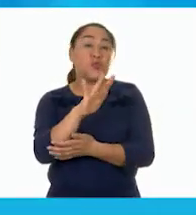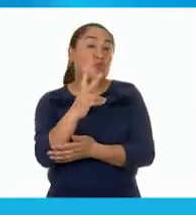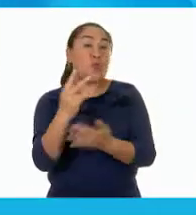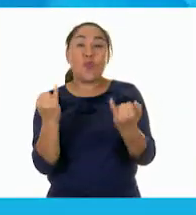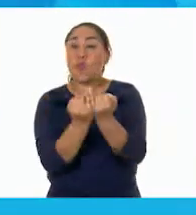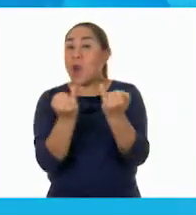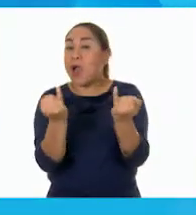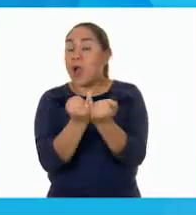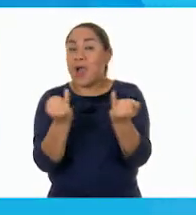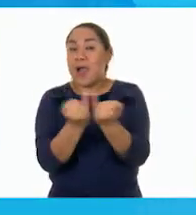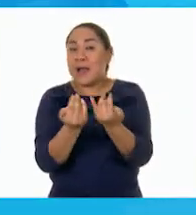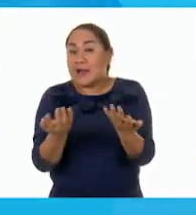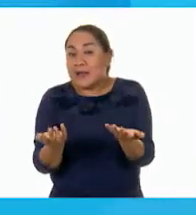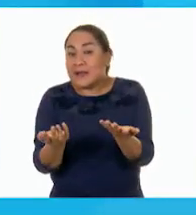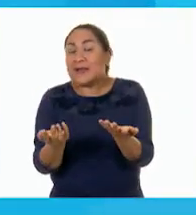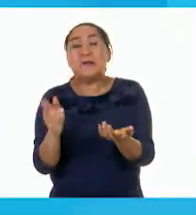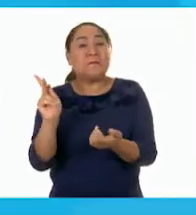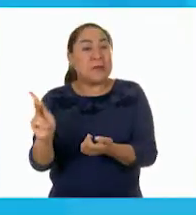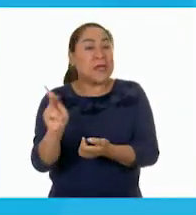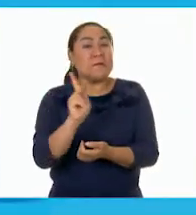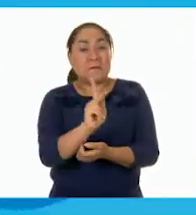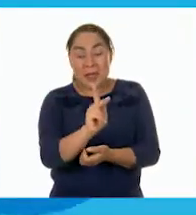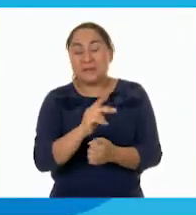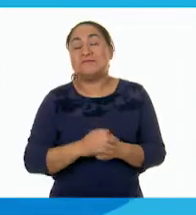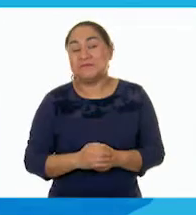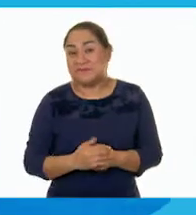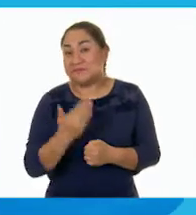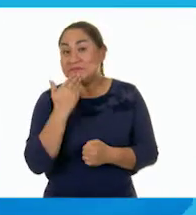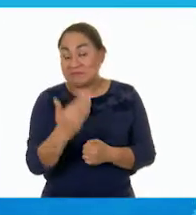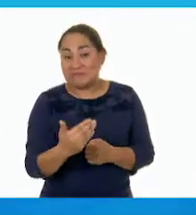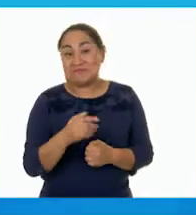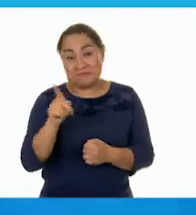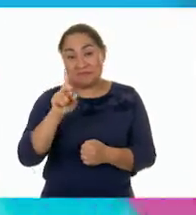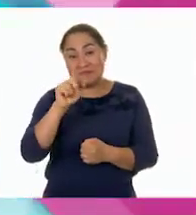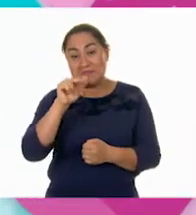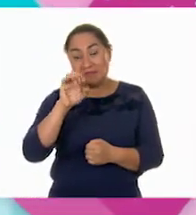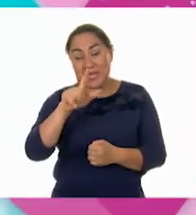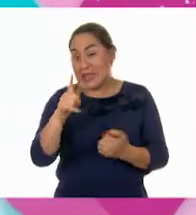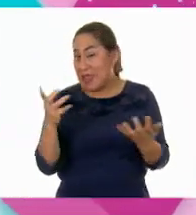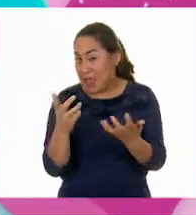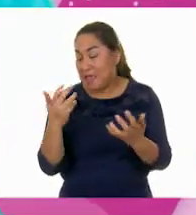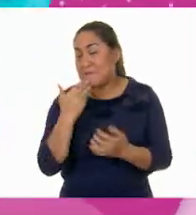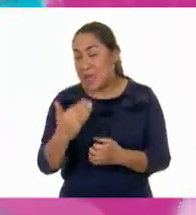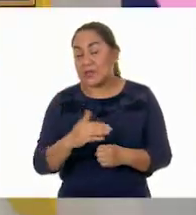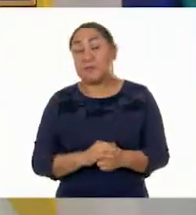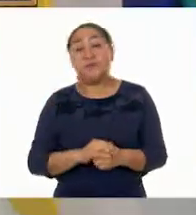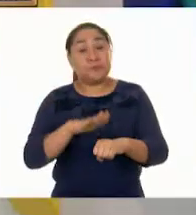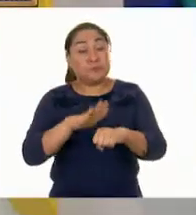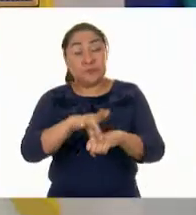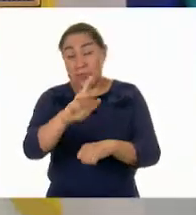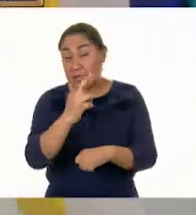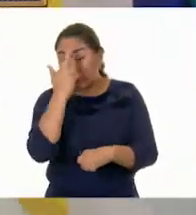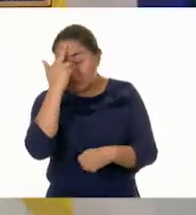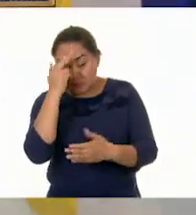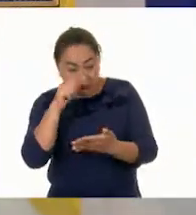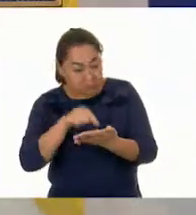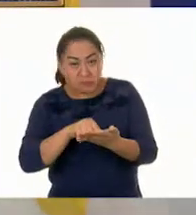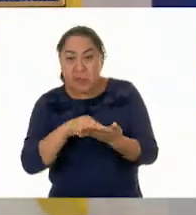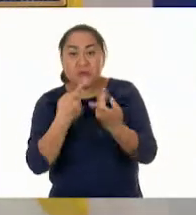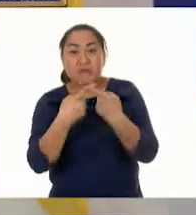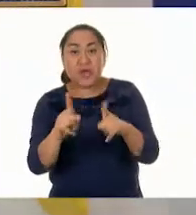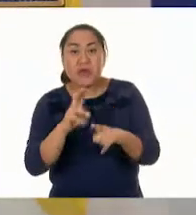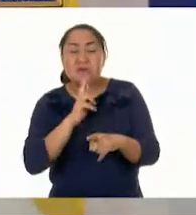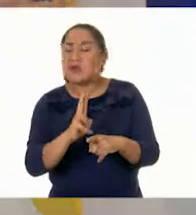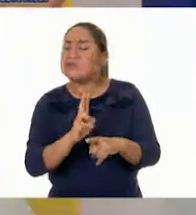también. Perfecto. Entonces, coincide. Perfecto. Vas muy bien, Daniel. Recuerden que si ustedes no tienen ese resultado, pueden ir